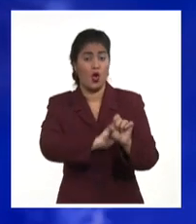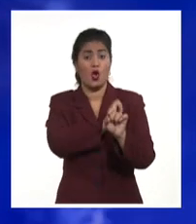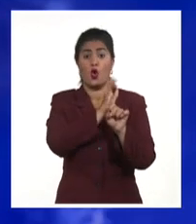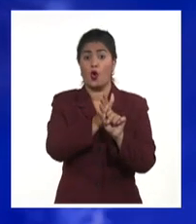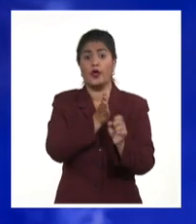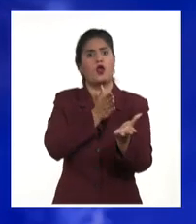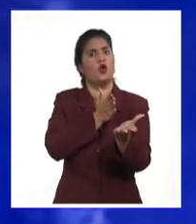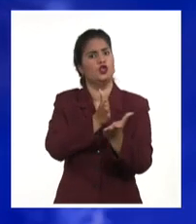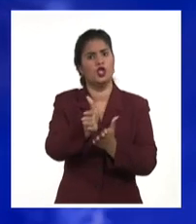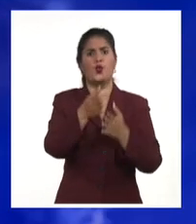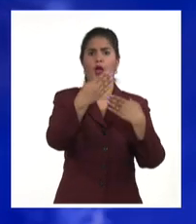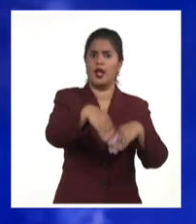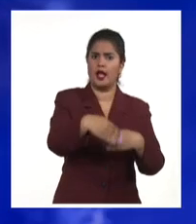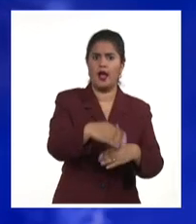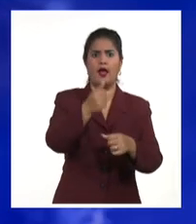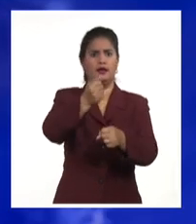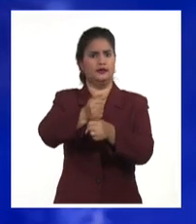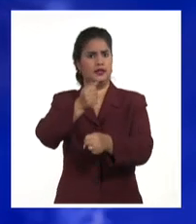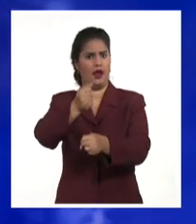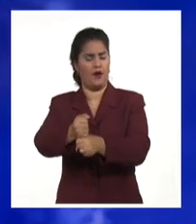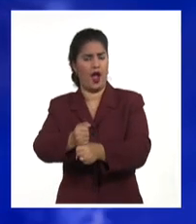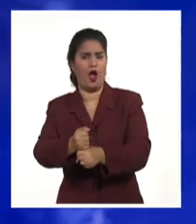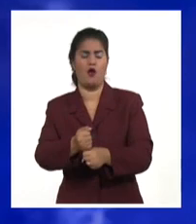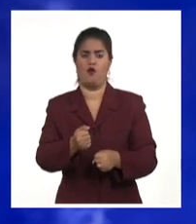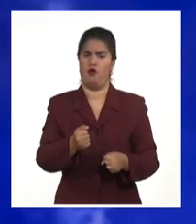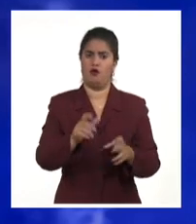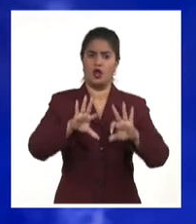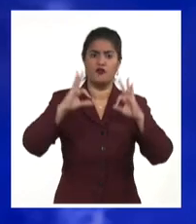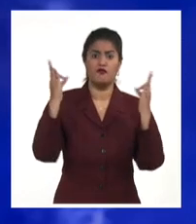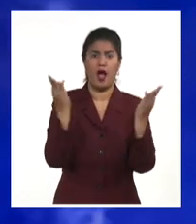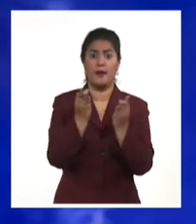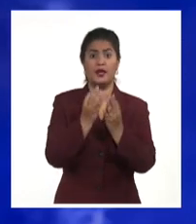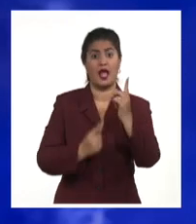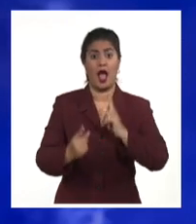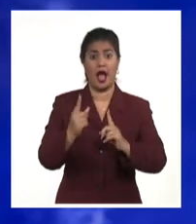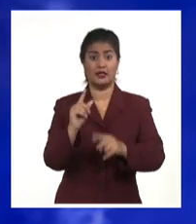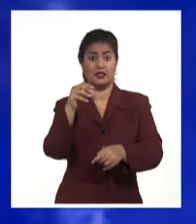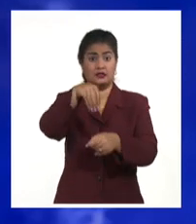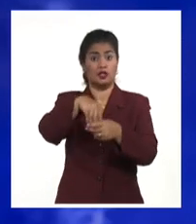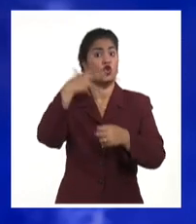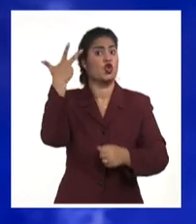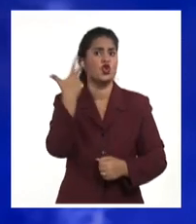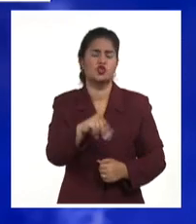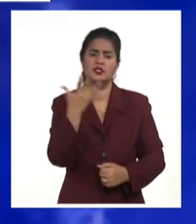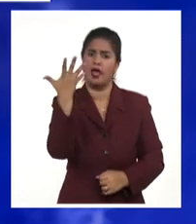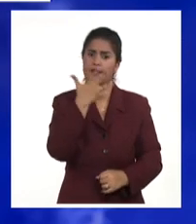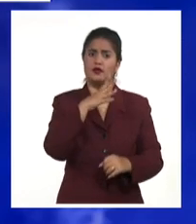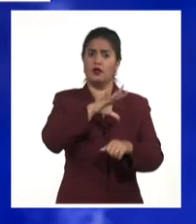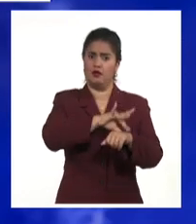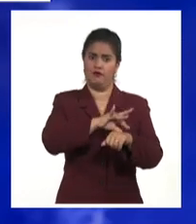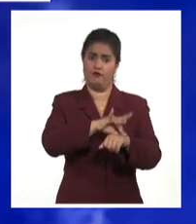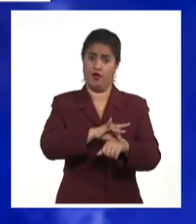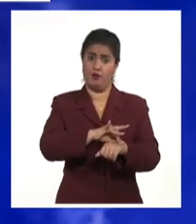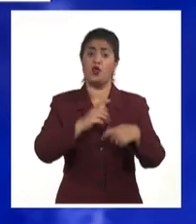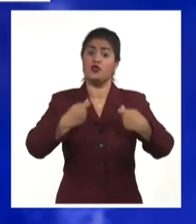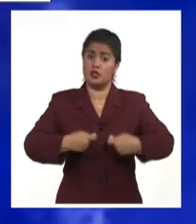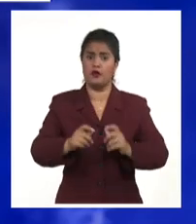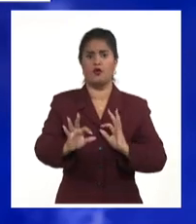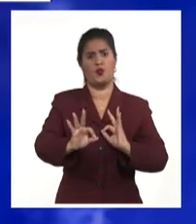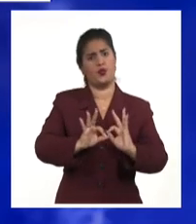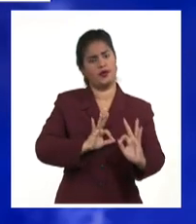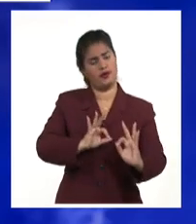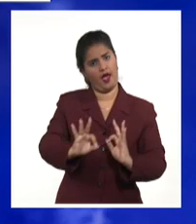cumplimiento porque indiscutiblemente sigue habiendo una afectación importante. Se mantienen Holguín,